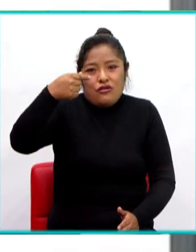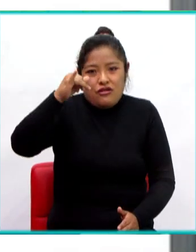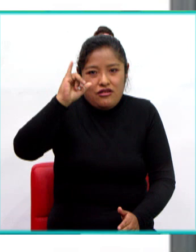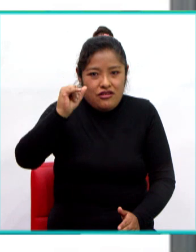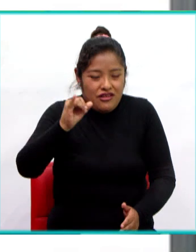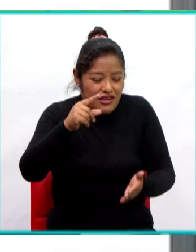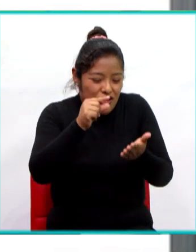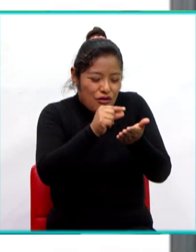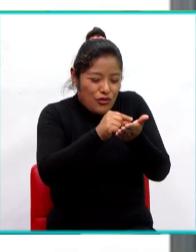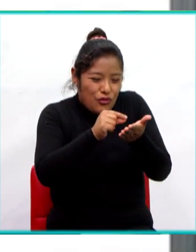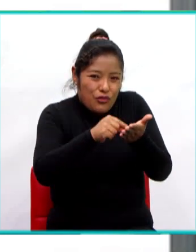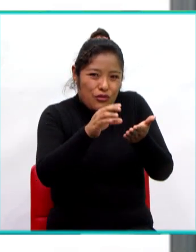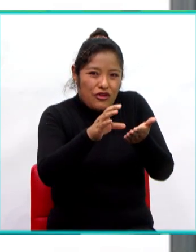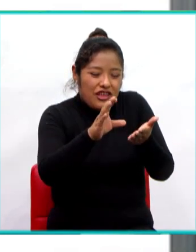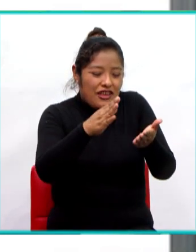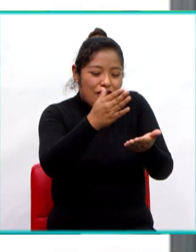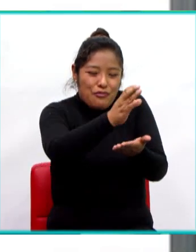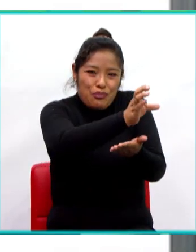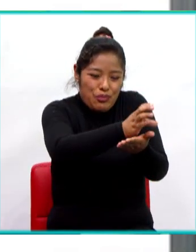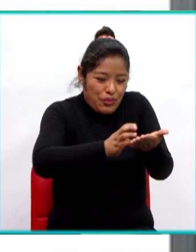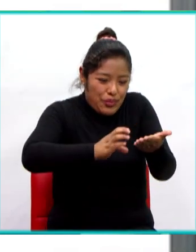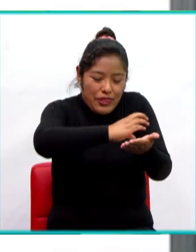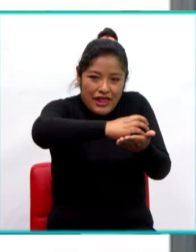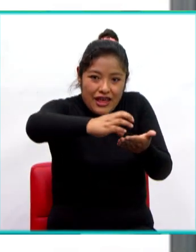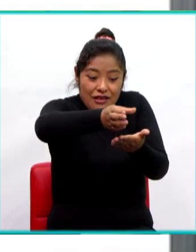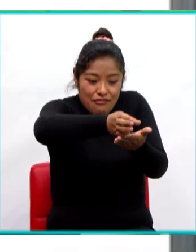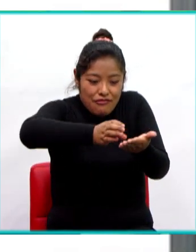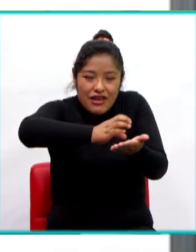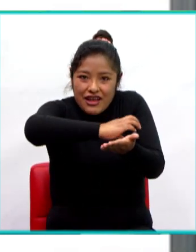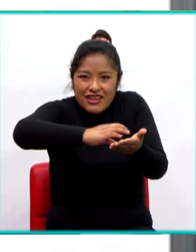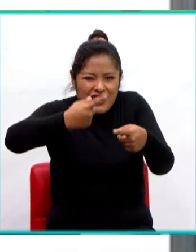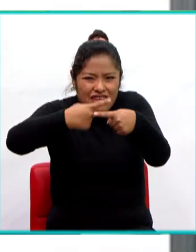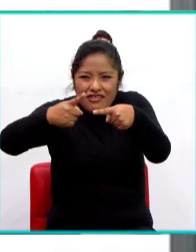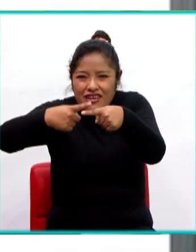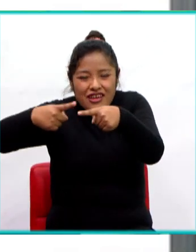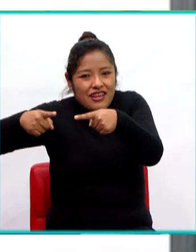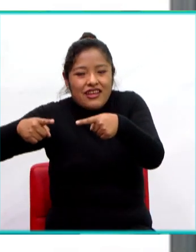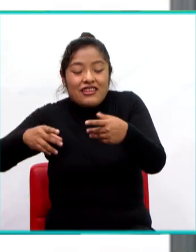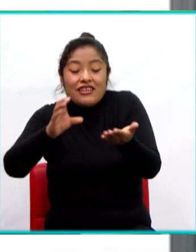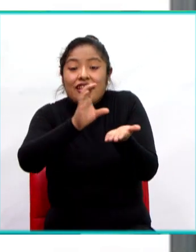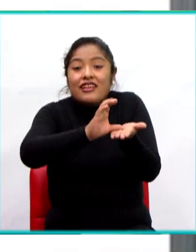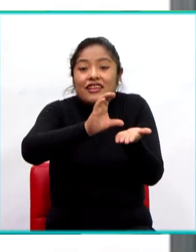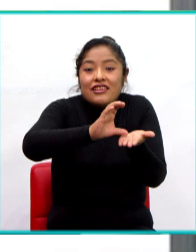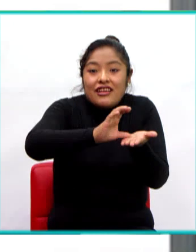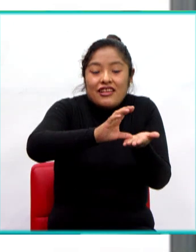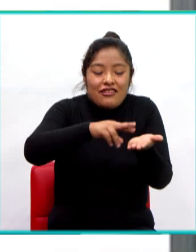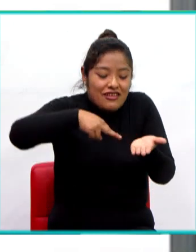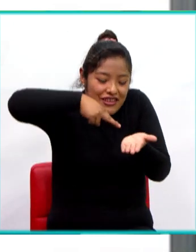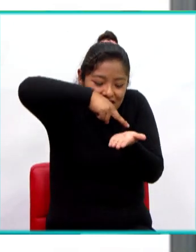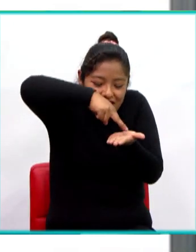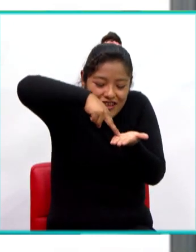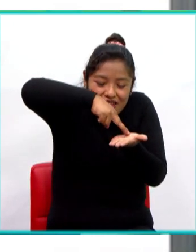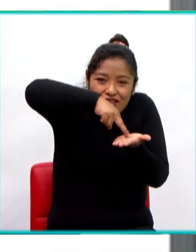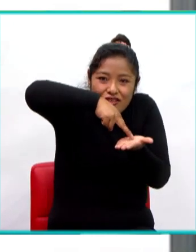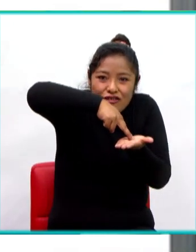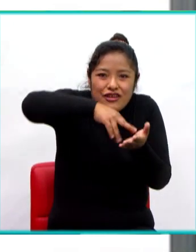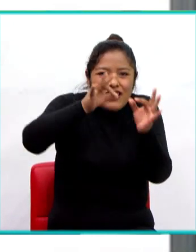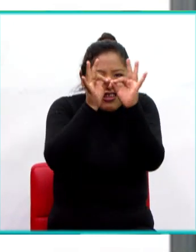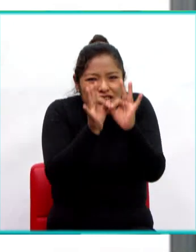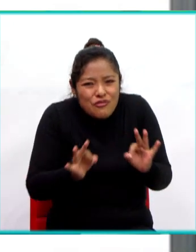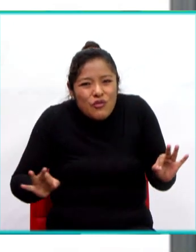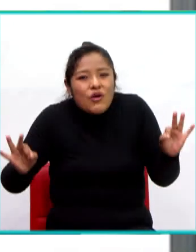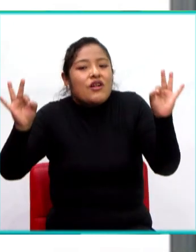ribosomas, que más adelante vamos a explicar a detalle. El núcleo es el órgano central más importante,